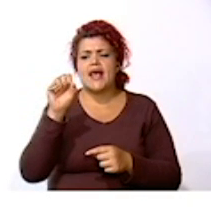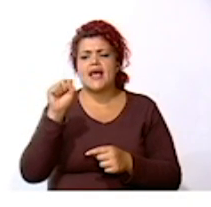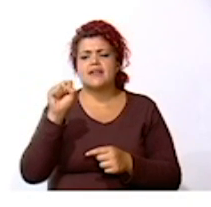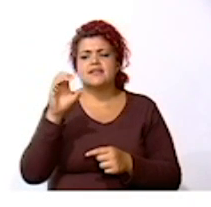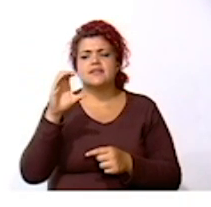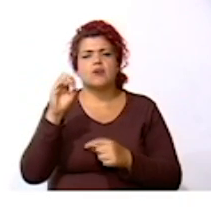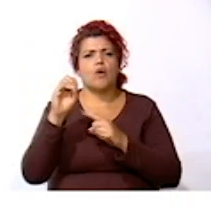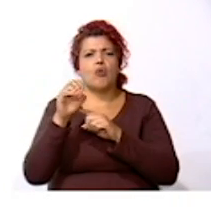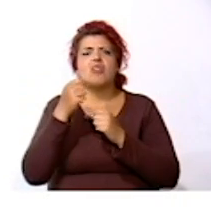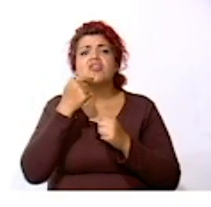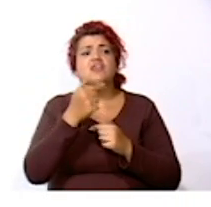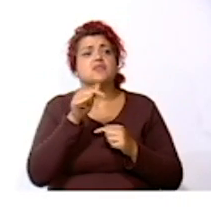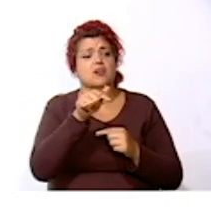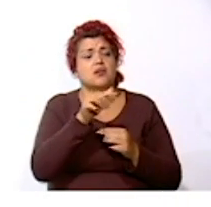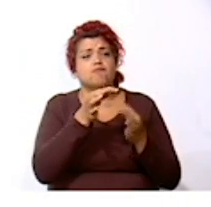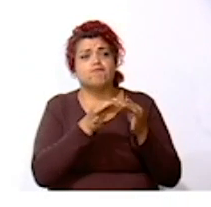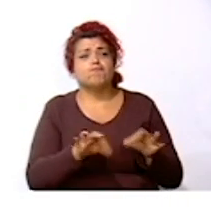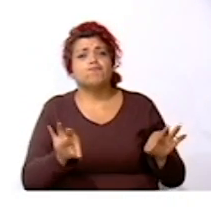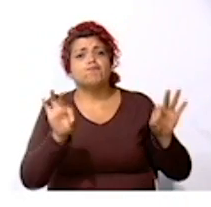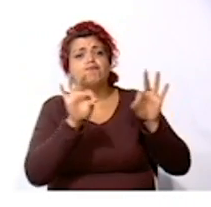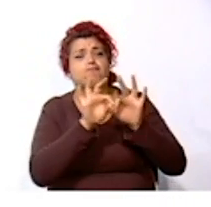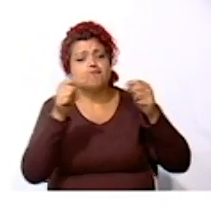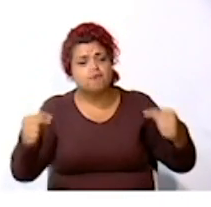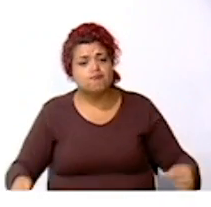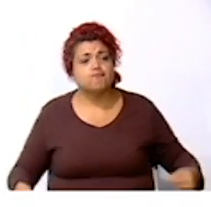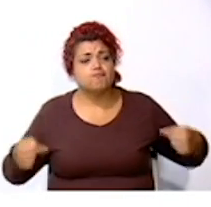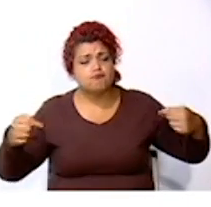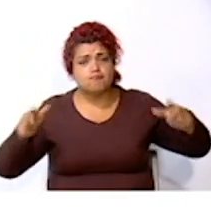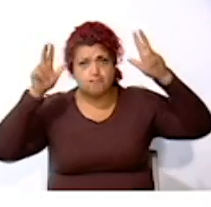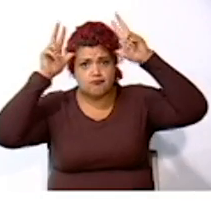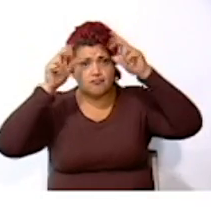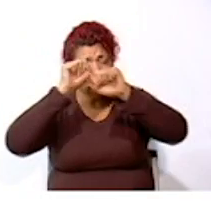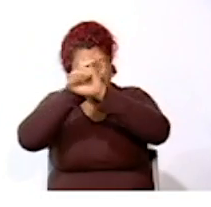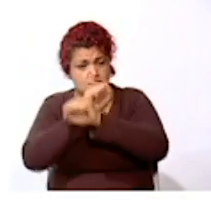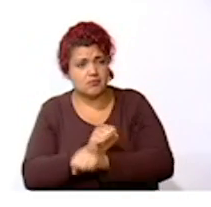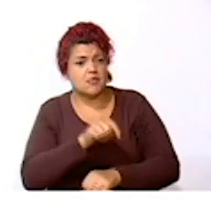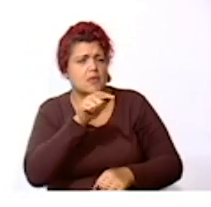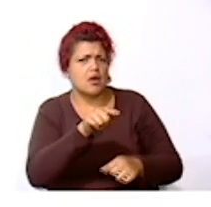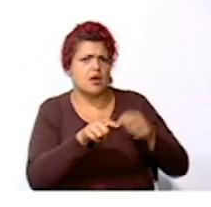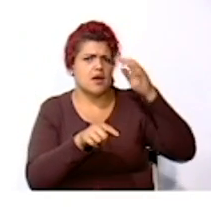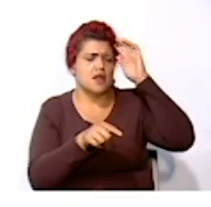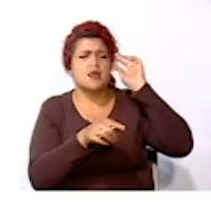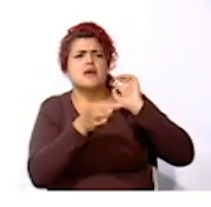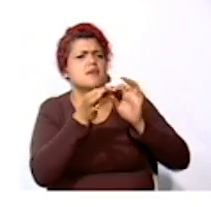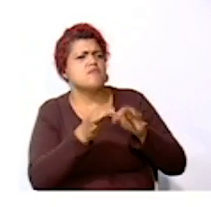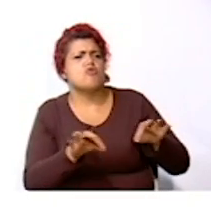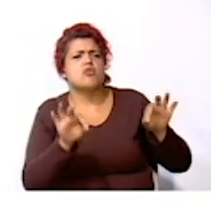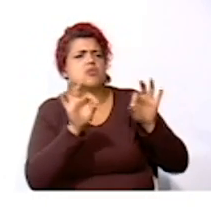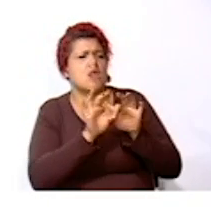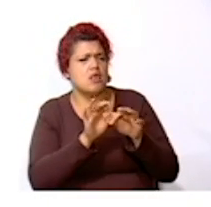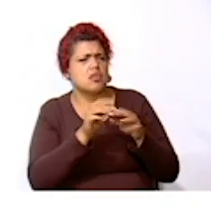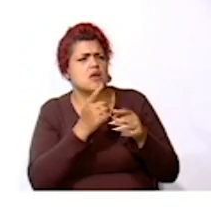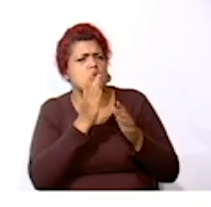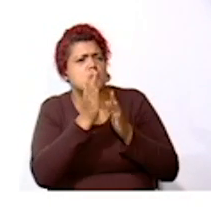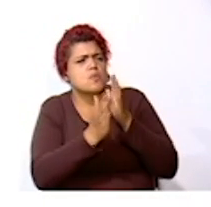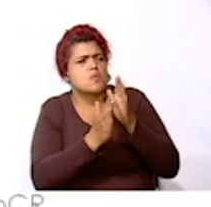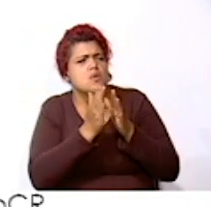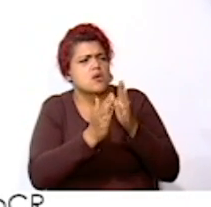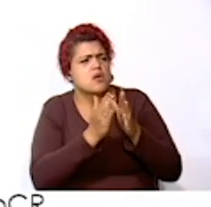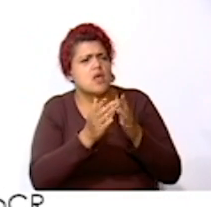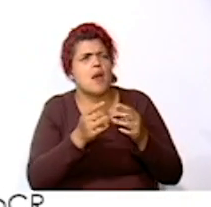bolleo y la carreta costarricense Como obra maestra del patrimonio oral e intangible de la humanidad